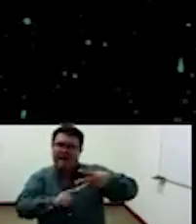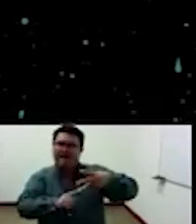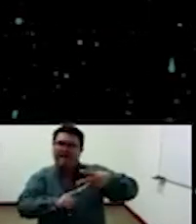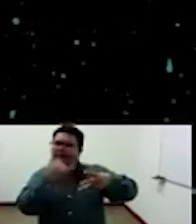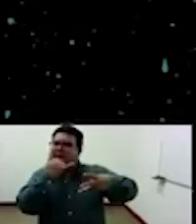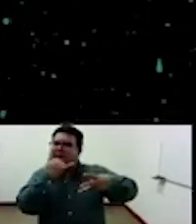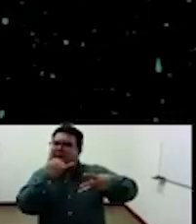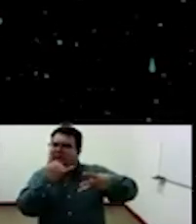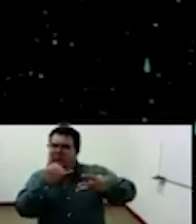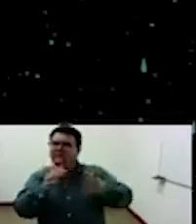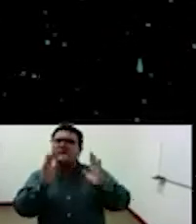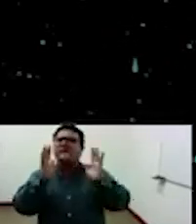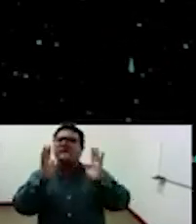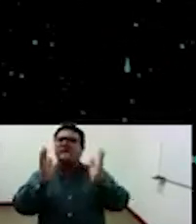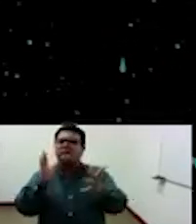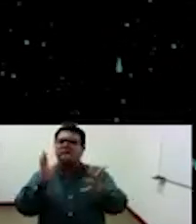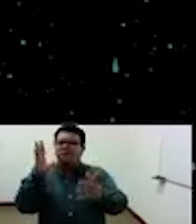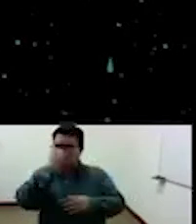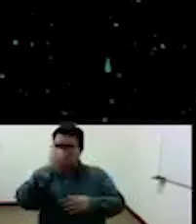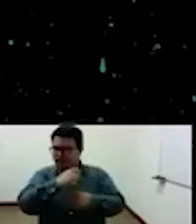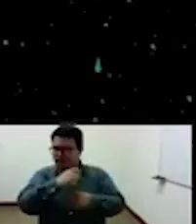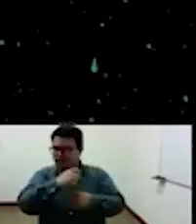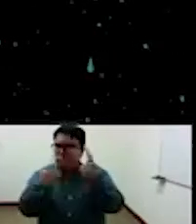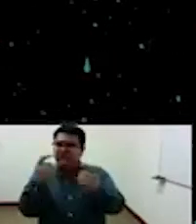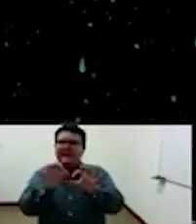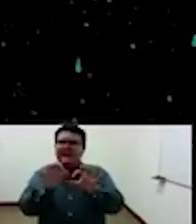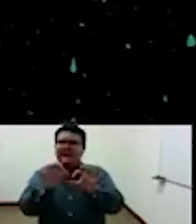él llama es el individualismo no